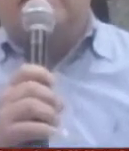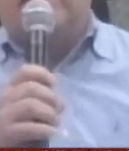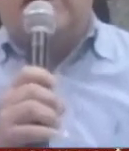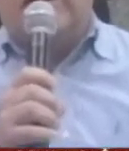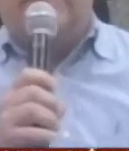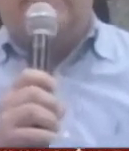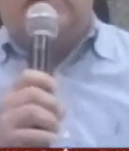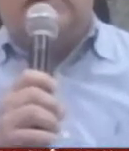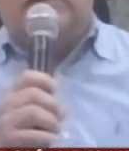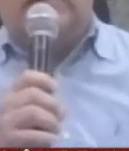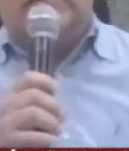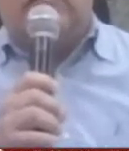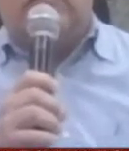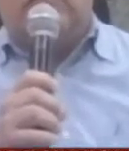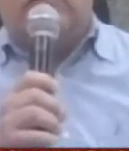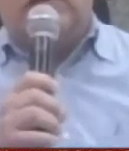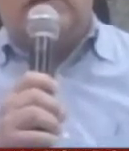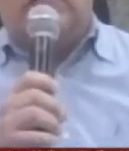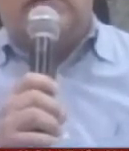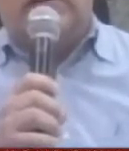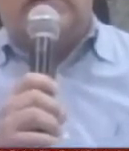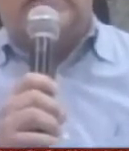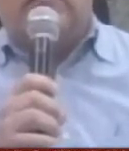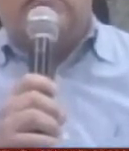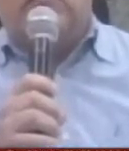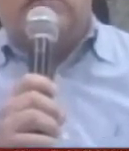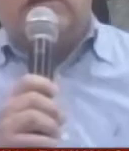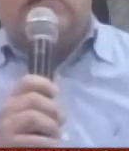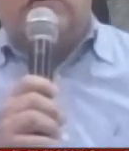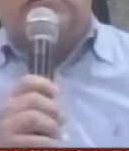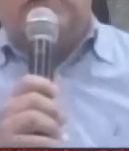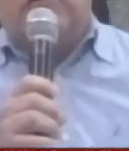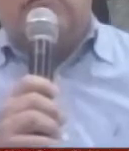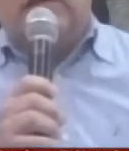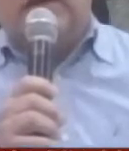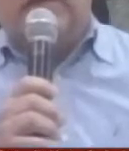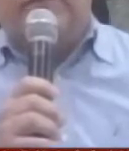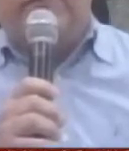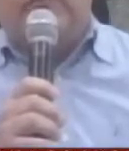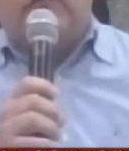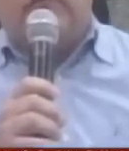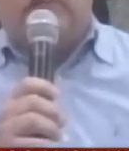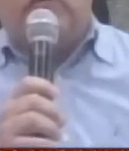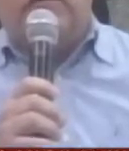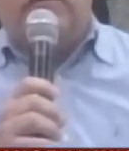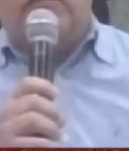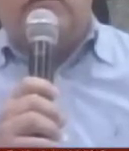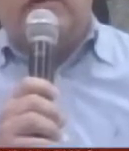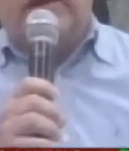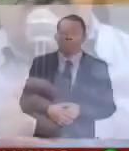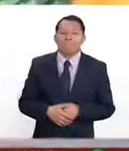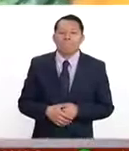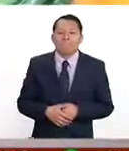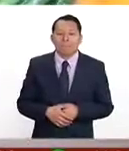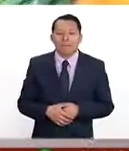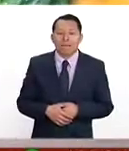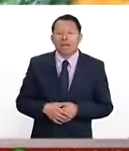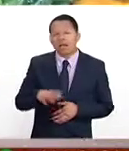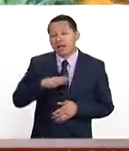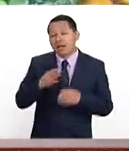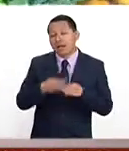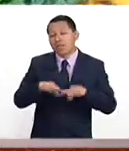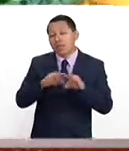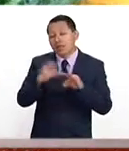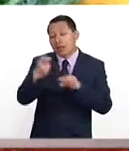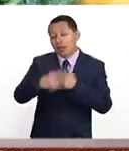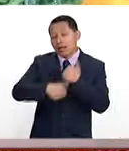la ingeniería en desarrollo comunitario. ¿Por qué desarrollo comunitario? A me gustaría comentar muy breve por qué la importancia de esta